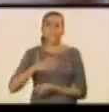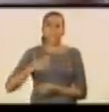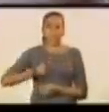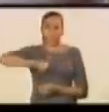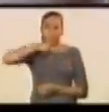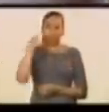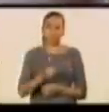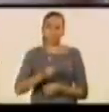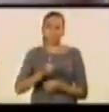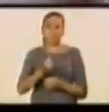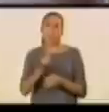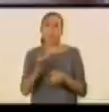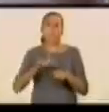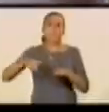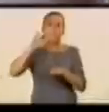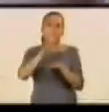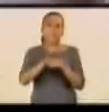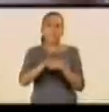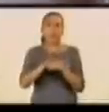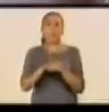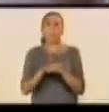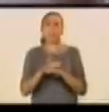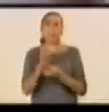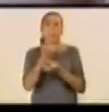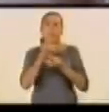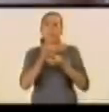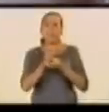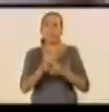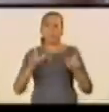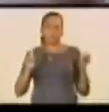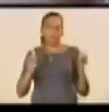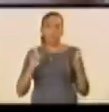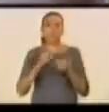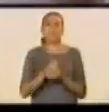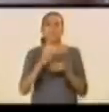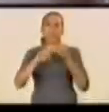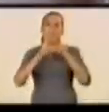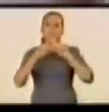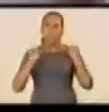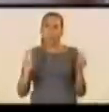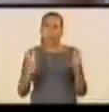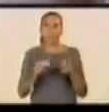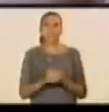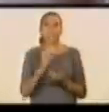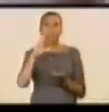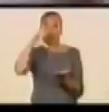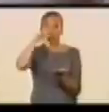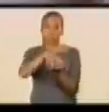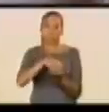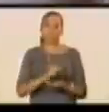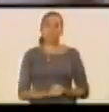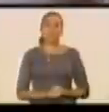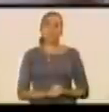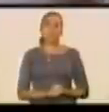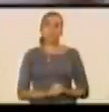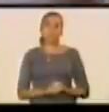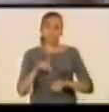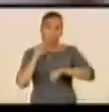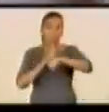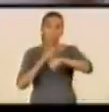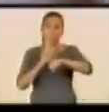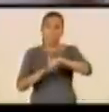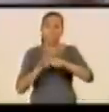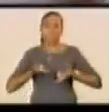imponer sus intereses por encima de la República, de la paz y de la democracia. Es hora de